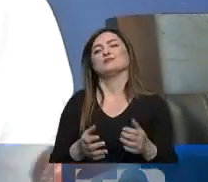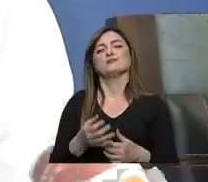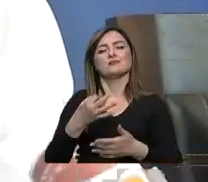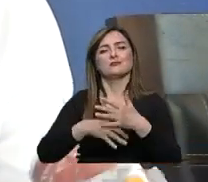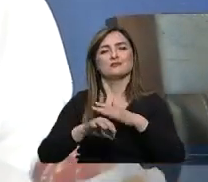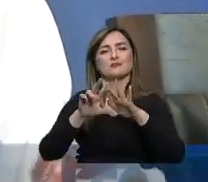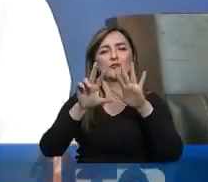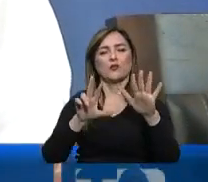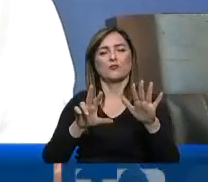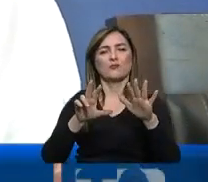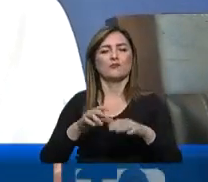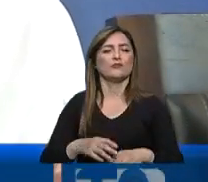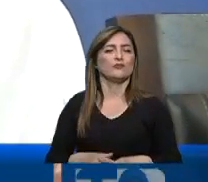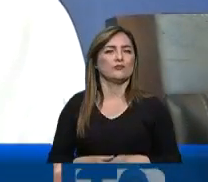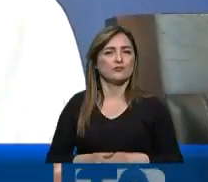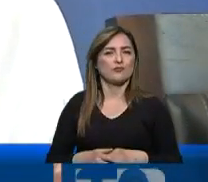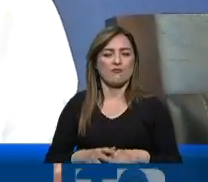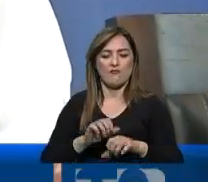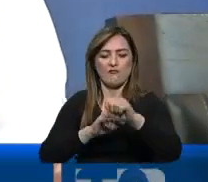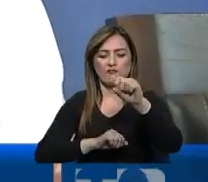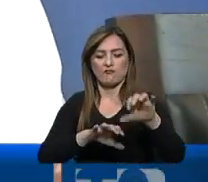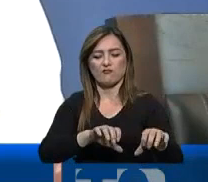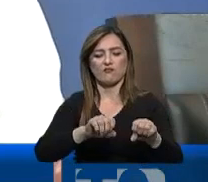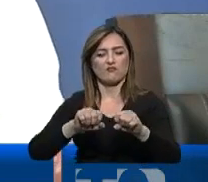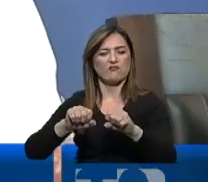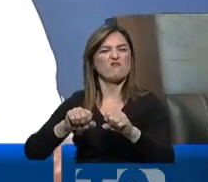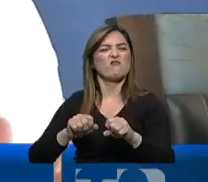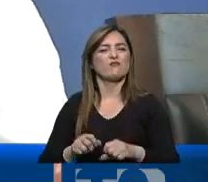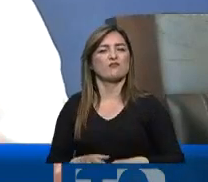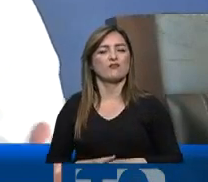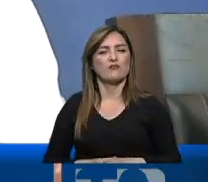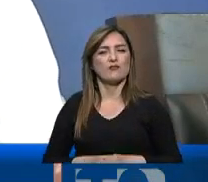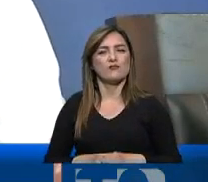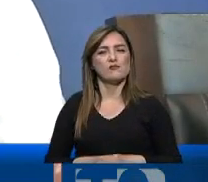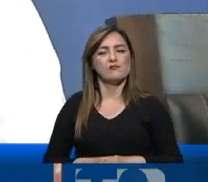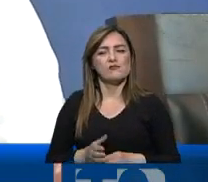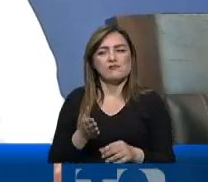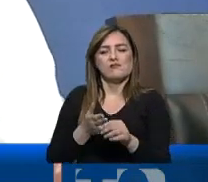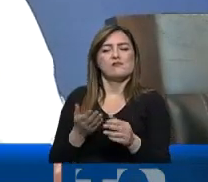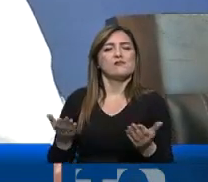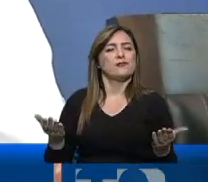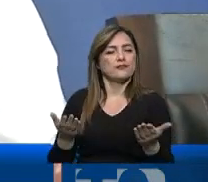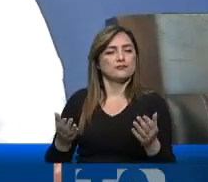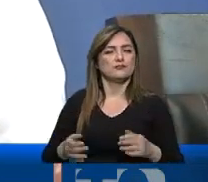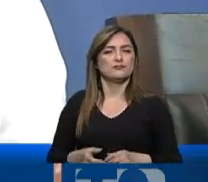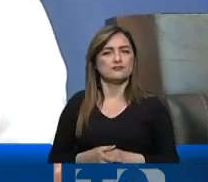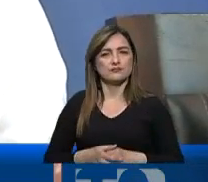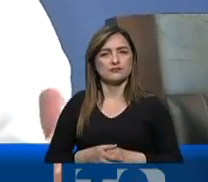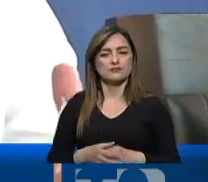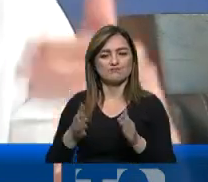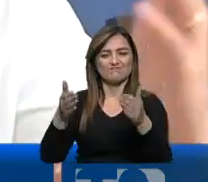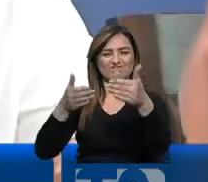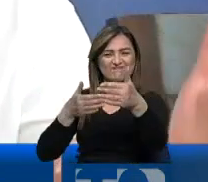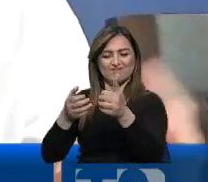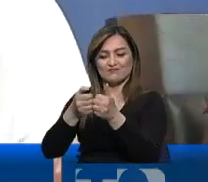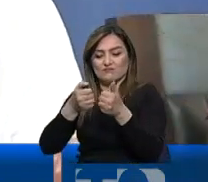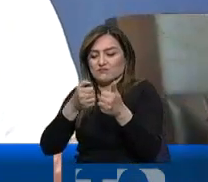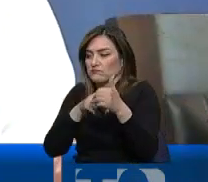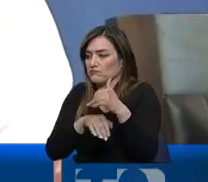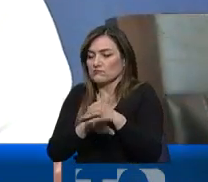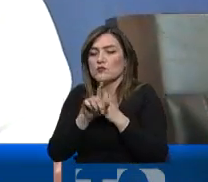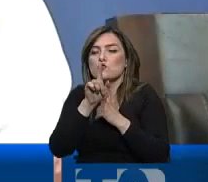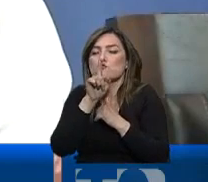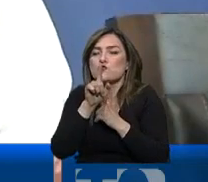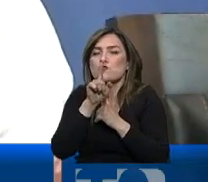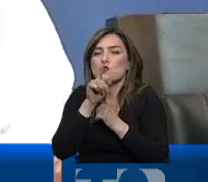ocho toneladas de droga incautadas. Droga que se presume tenía por destino contaminar contenedores y llegar